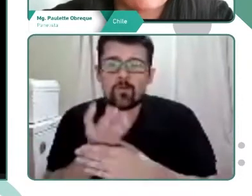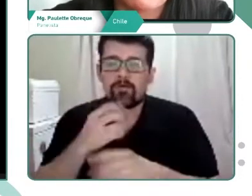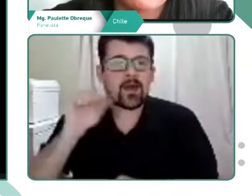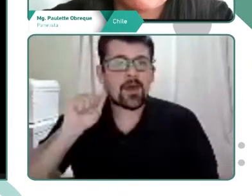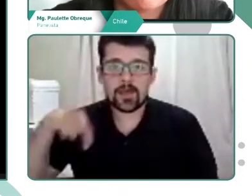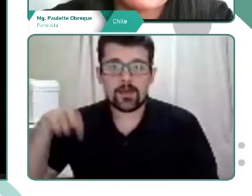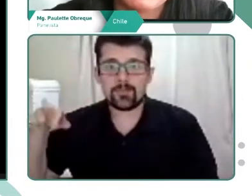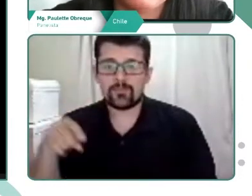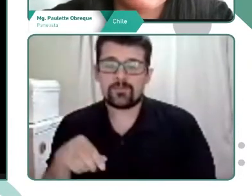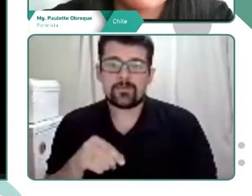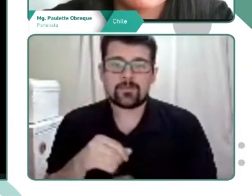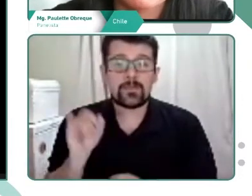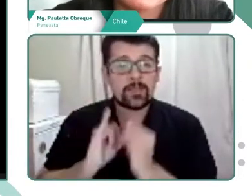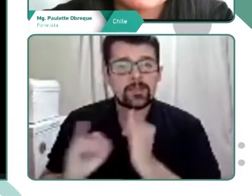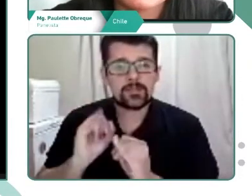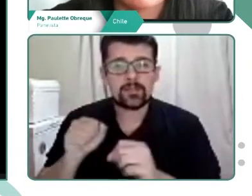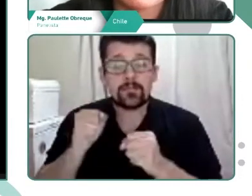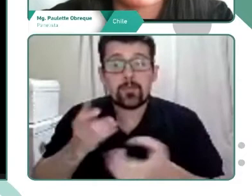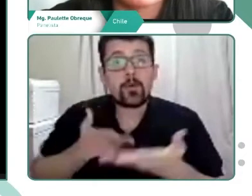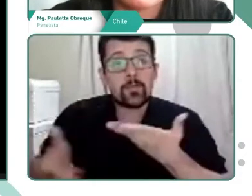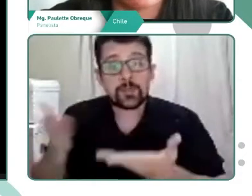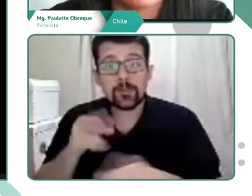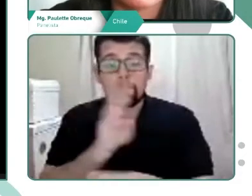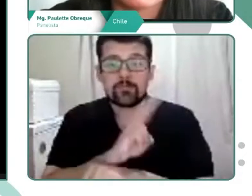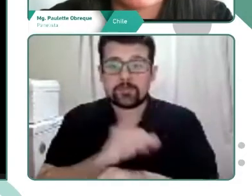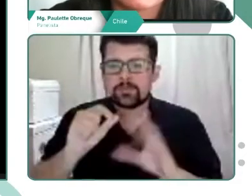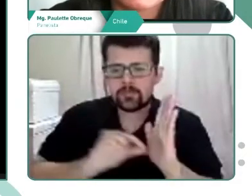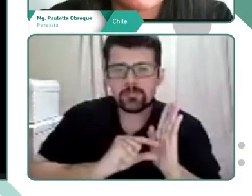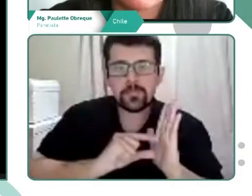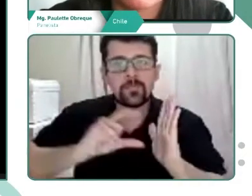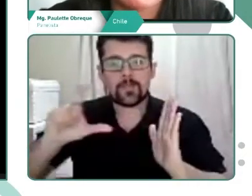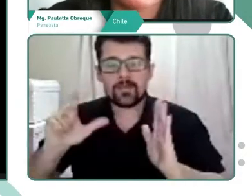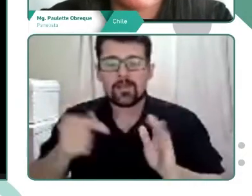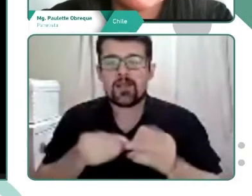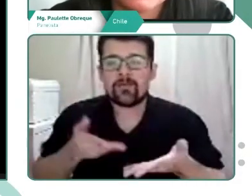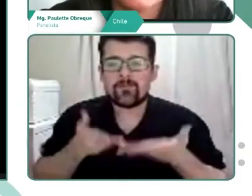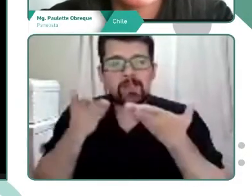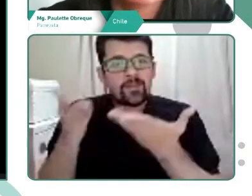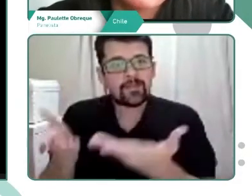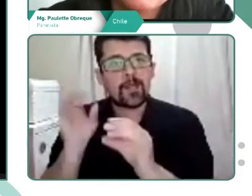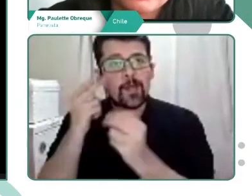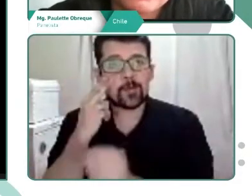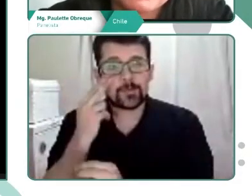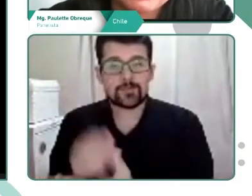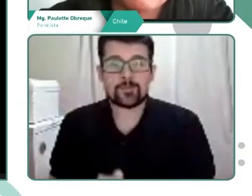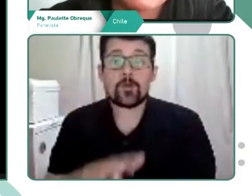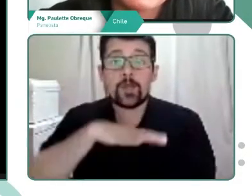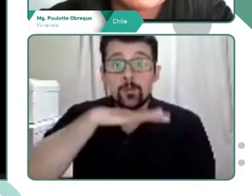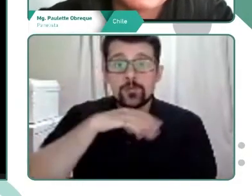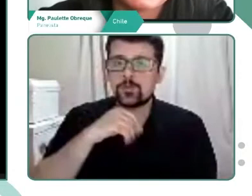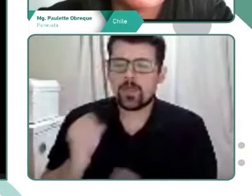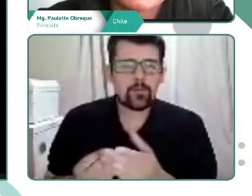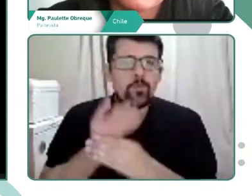hemos podido ir compartiendo con los profesores, incrementando así el valor de transferencia de conocimiento sobre el uso de nuevas